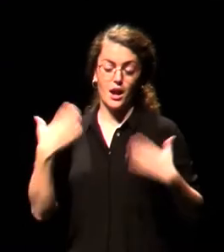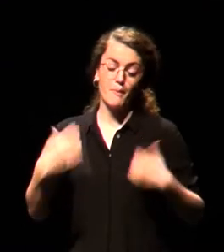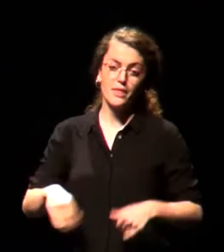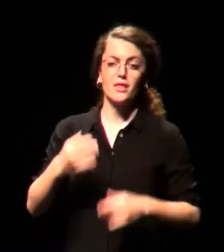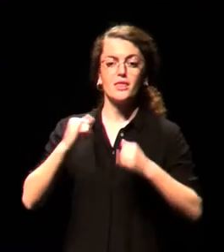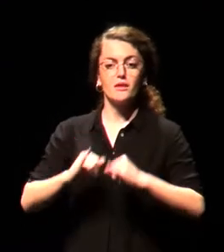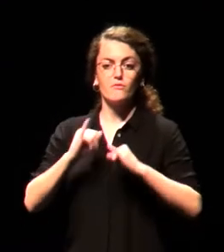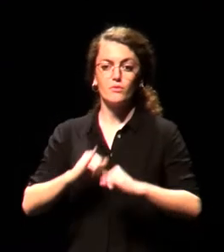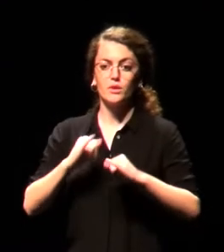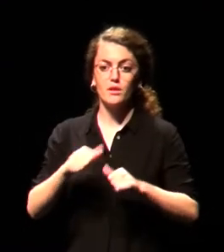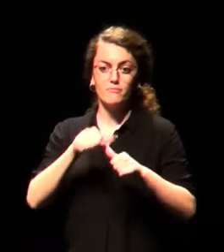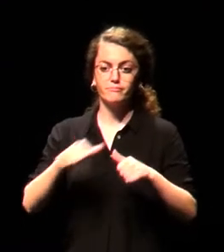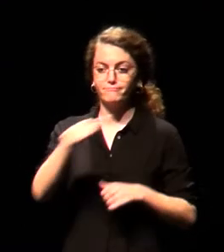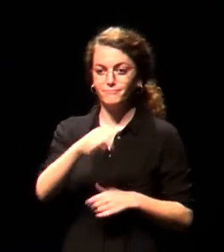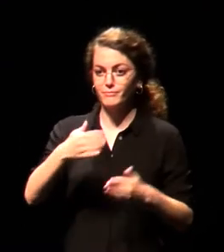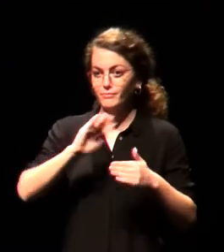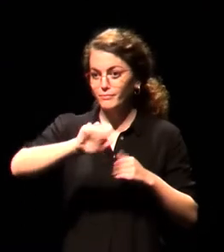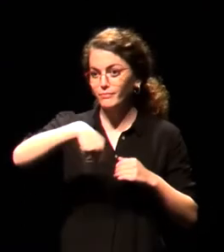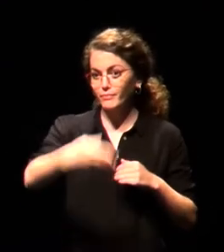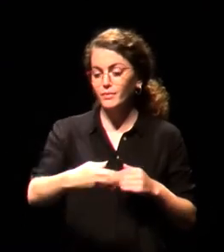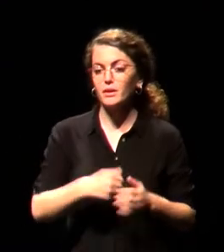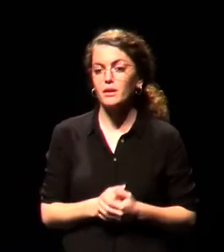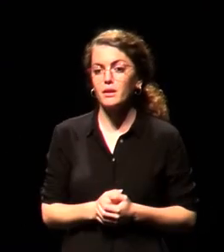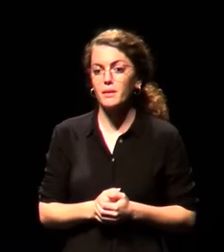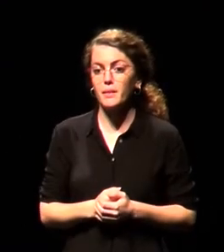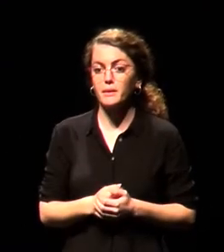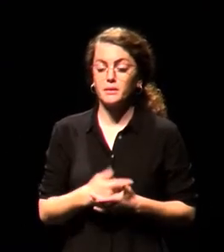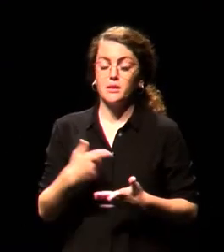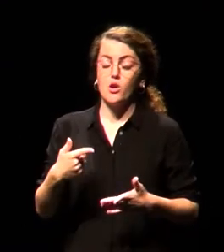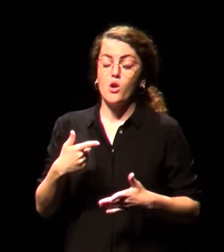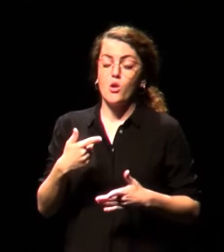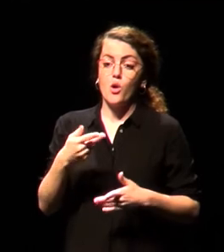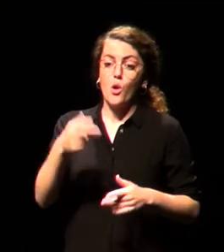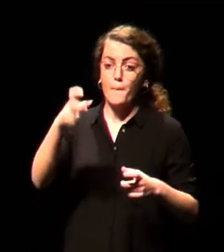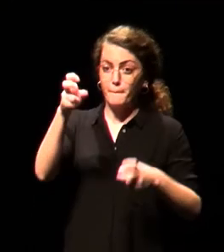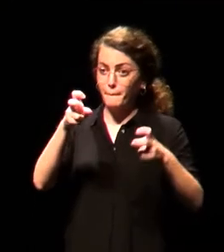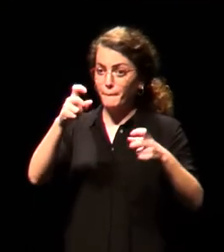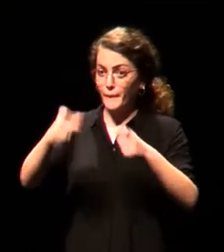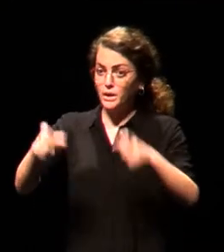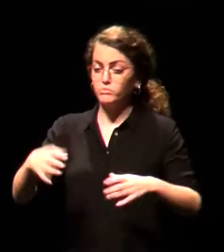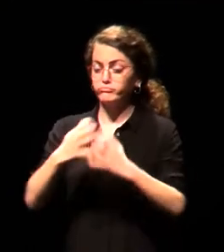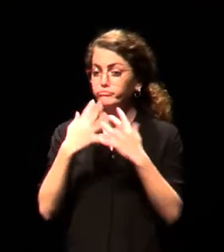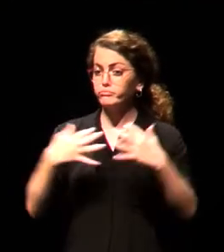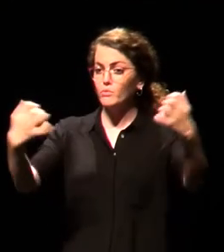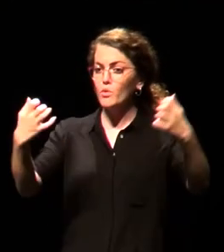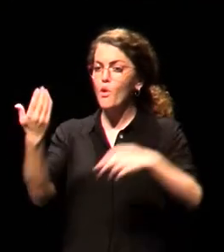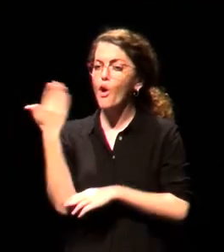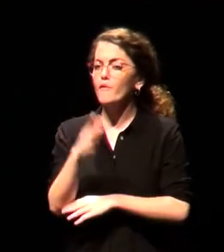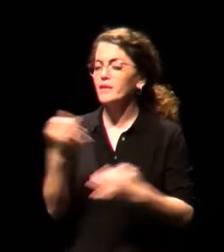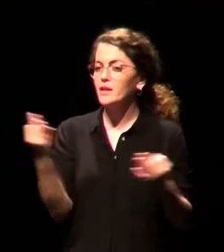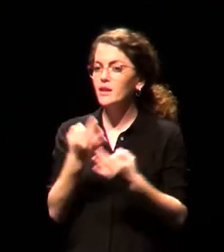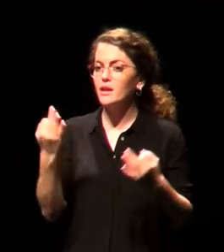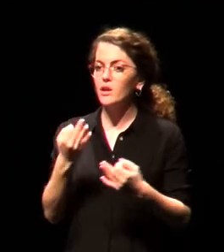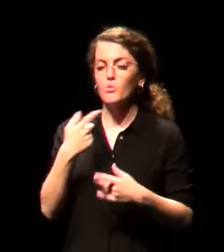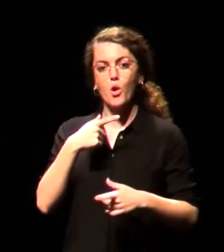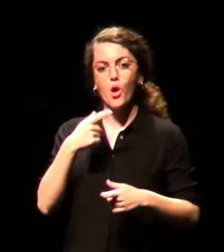Siempre con la máxima de ofrecer a los espectadores nuevas y muy necesarias realidades escénicas porque la inclusión es una